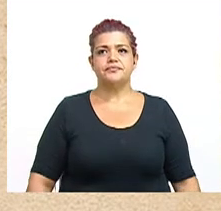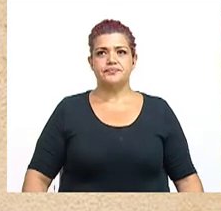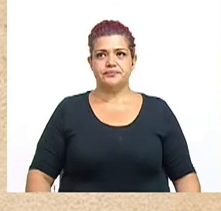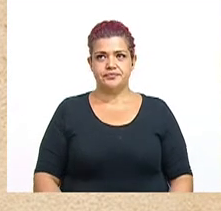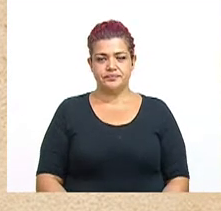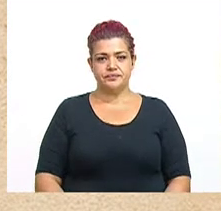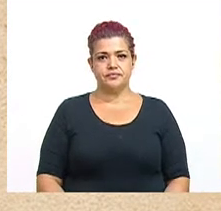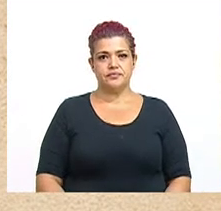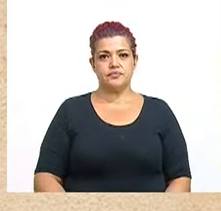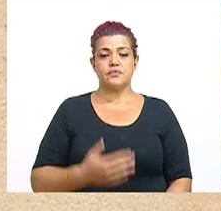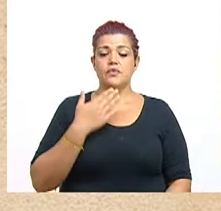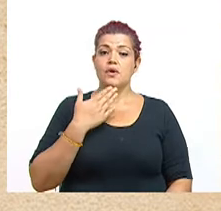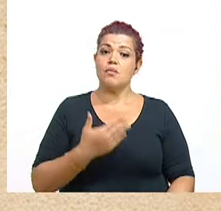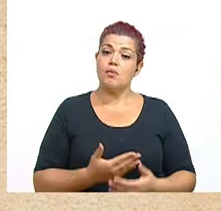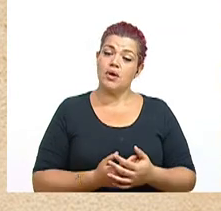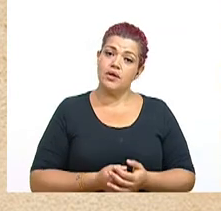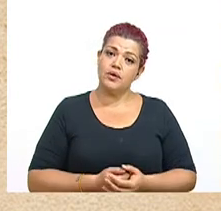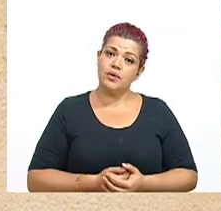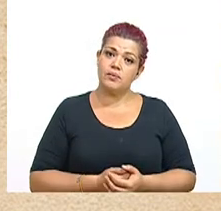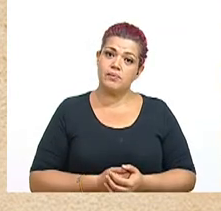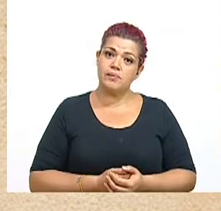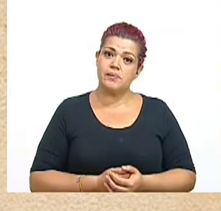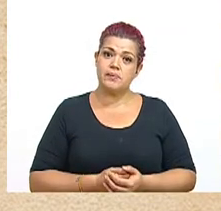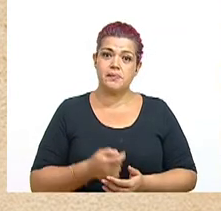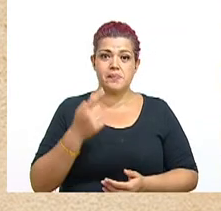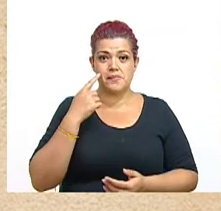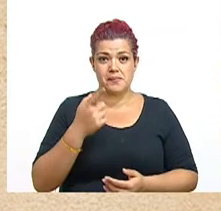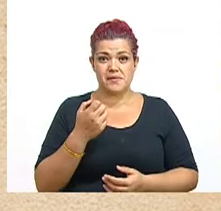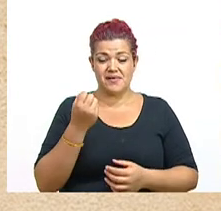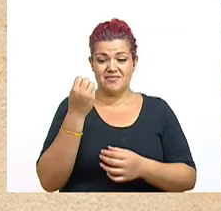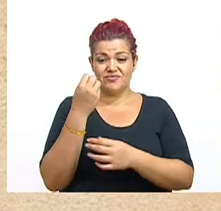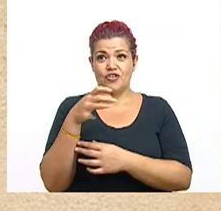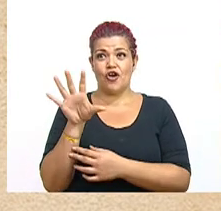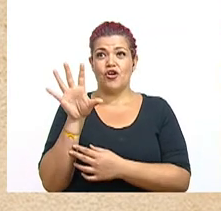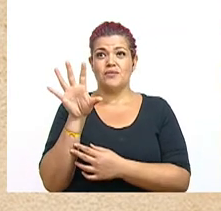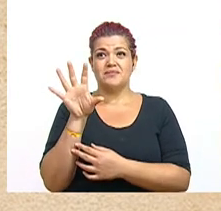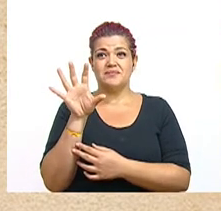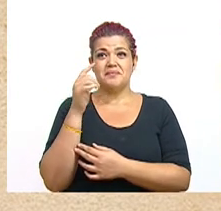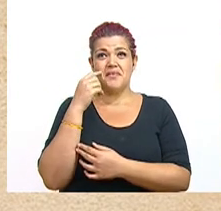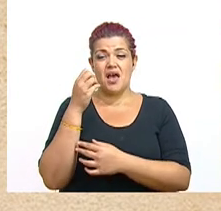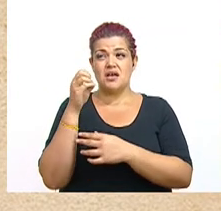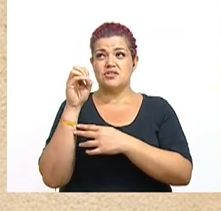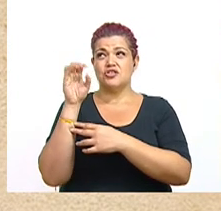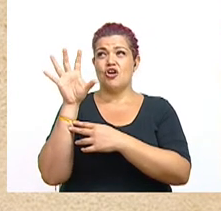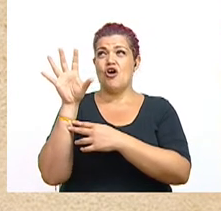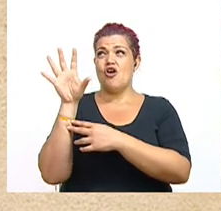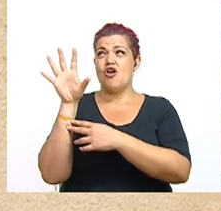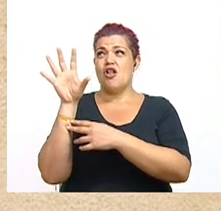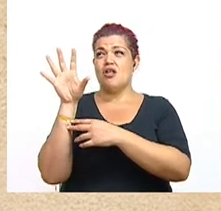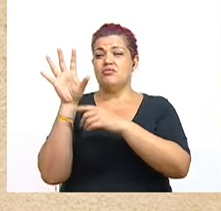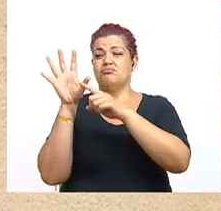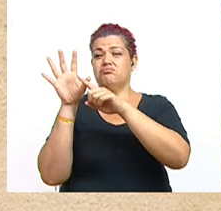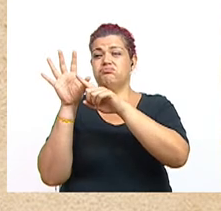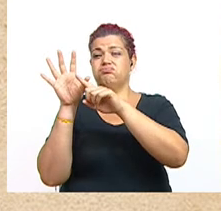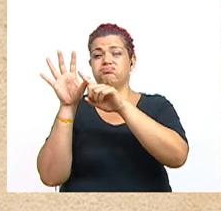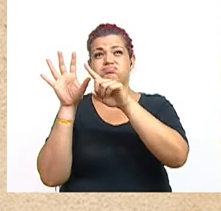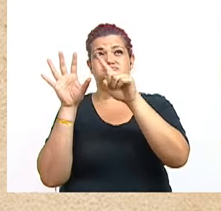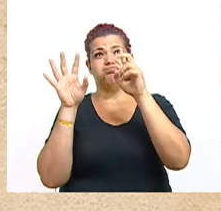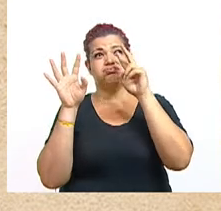Bueno, por cierto, por ahí está el girasol, observando al astro rey. ¿Ya lo vieron? Bueno,